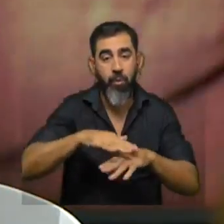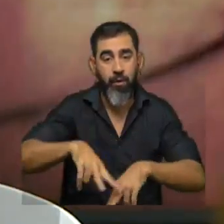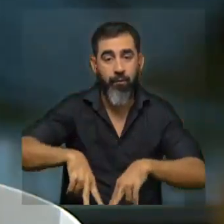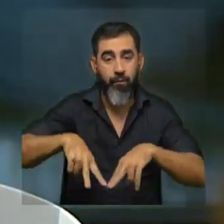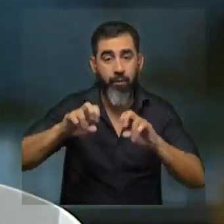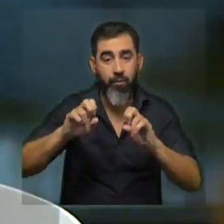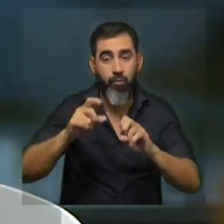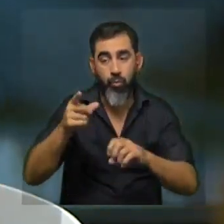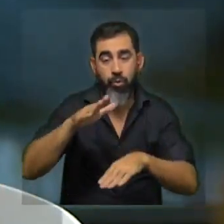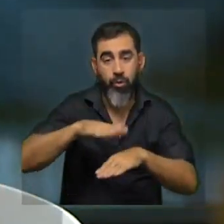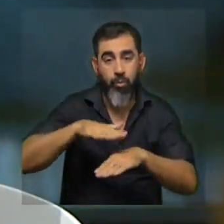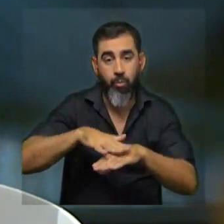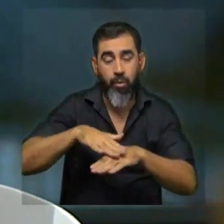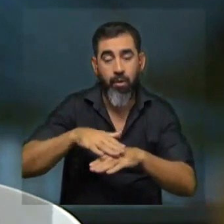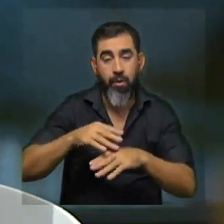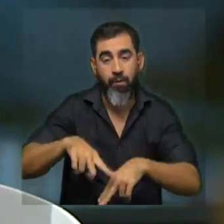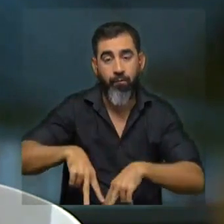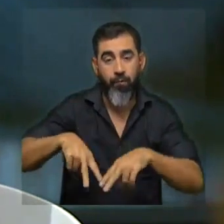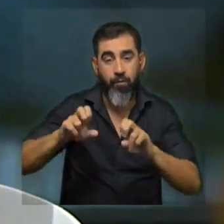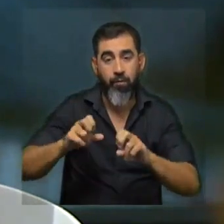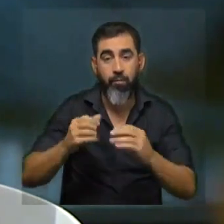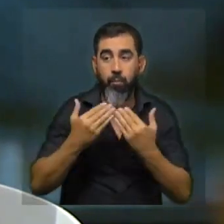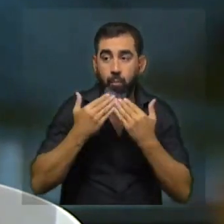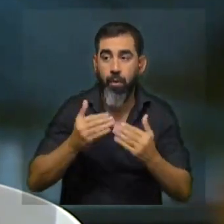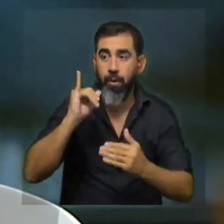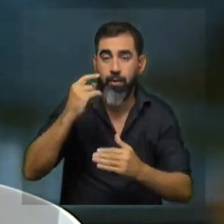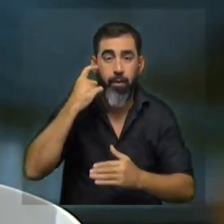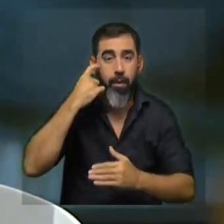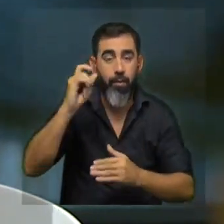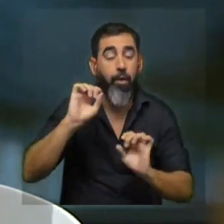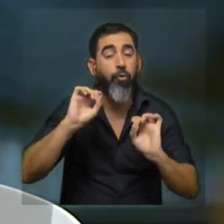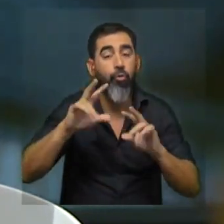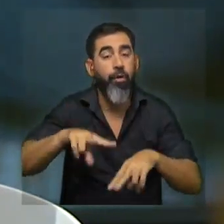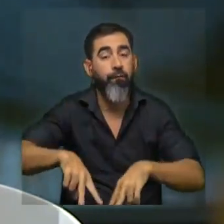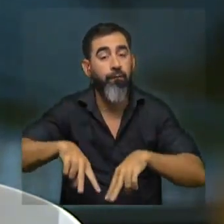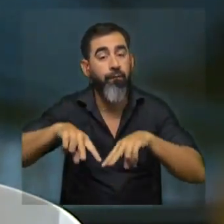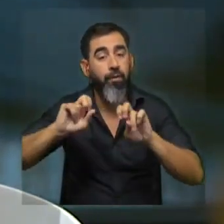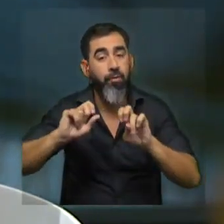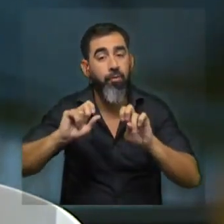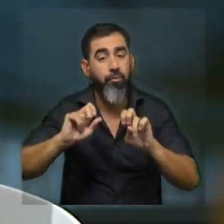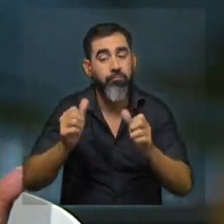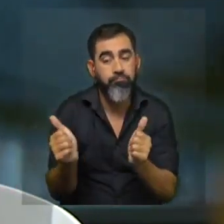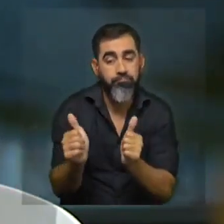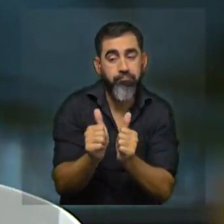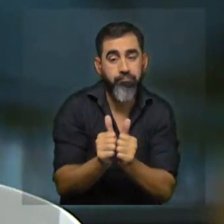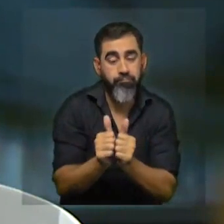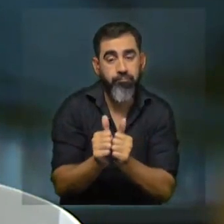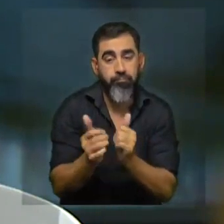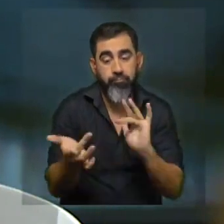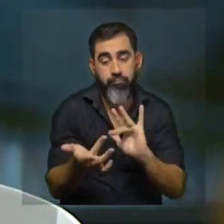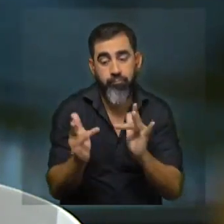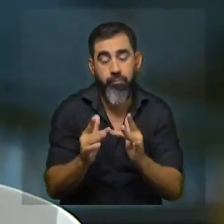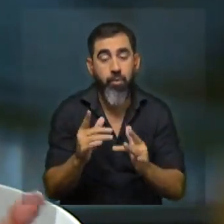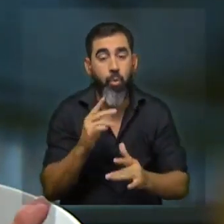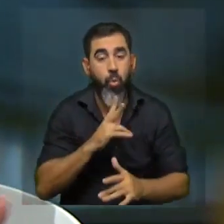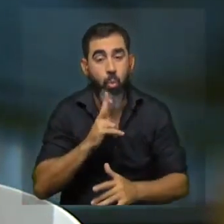muchas gracias gracias por recibirme bueno si se nos fue de las manos la idea era hacer una investigación de apego trabajar con vínculo humano-gato